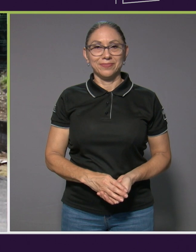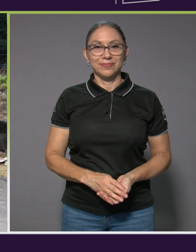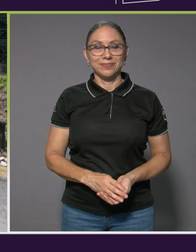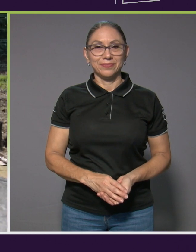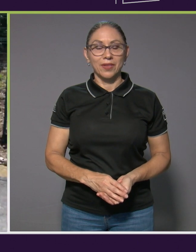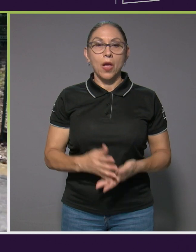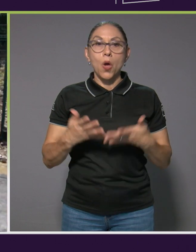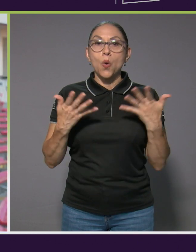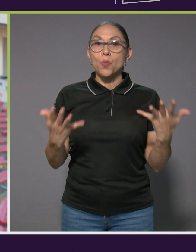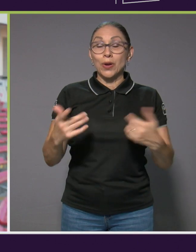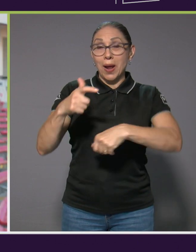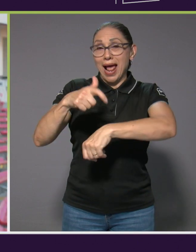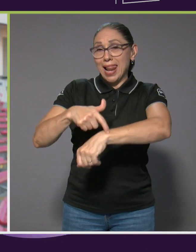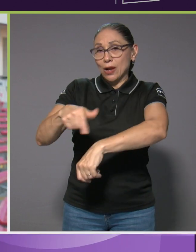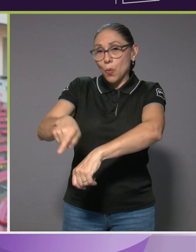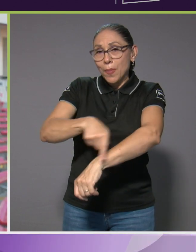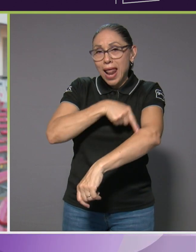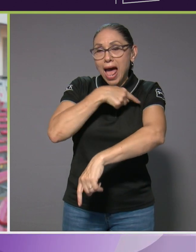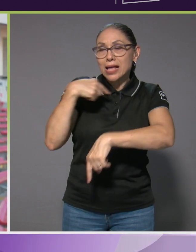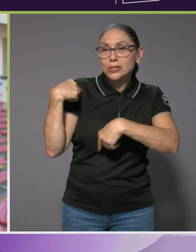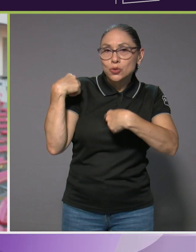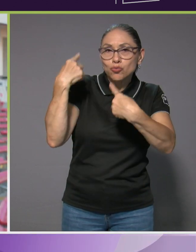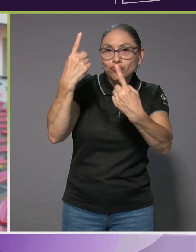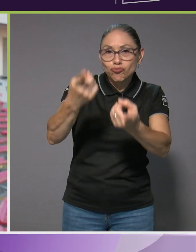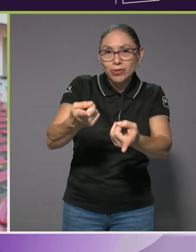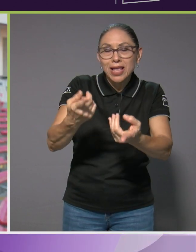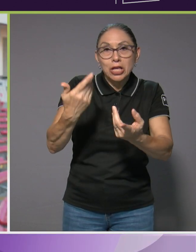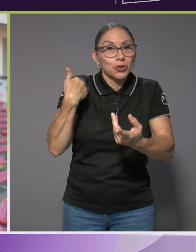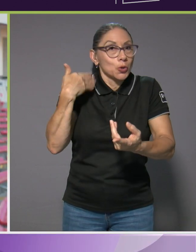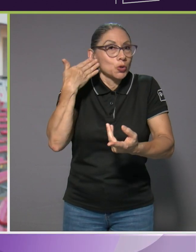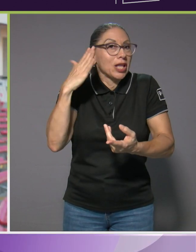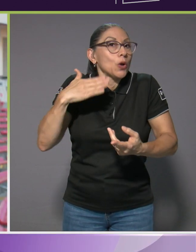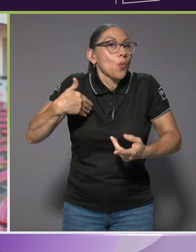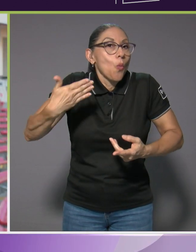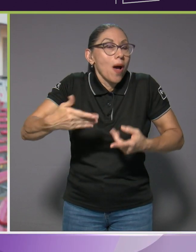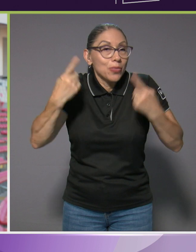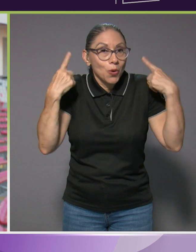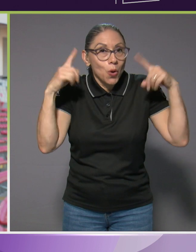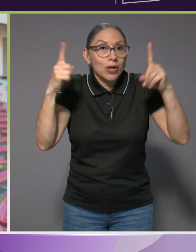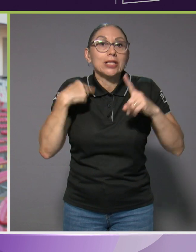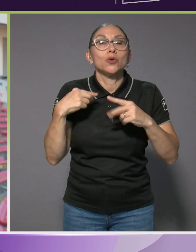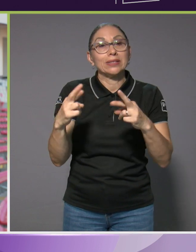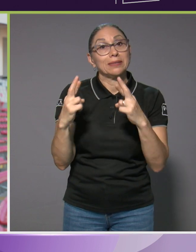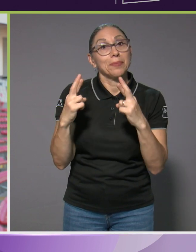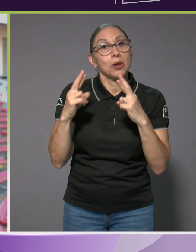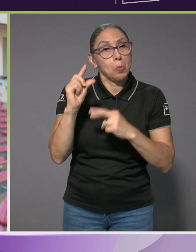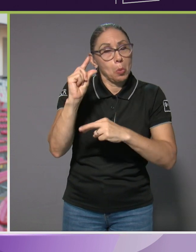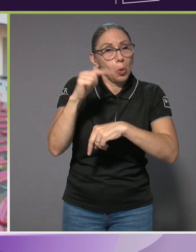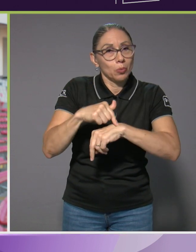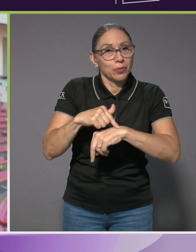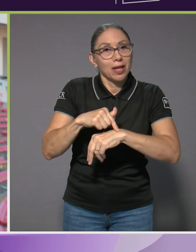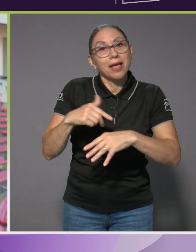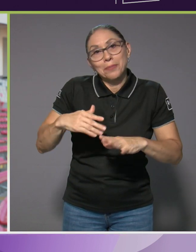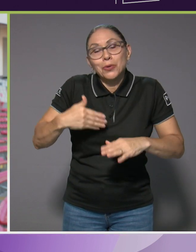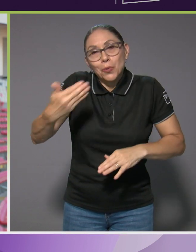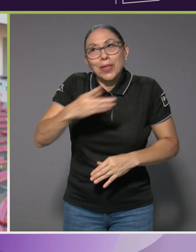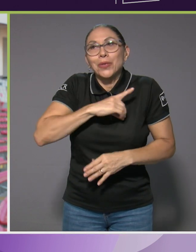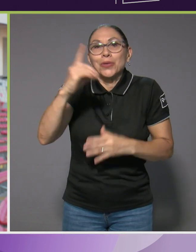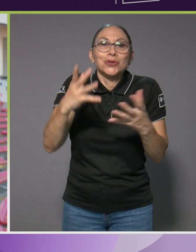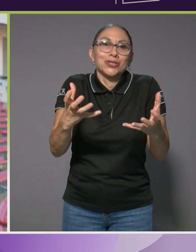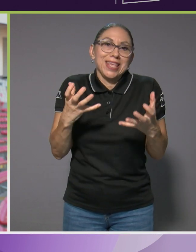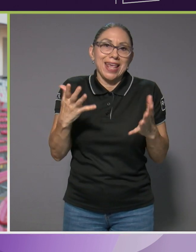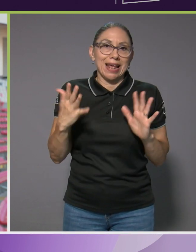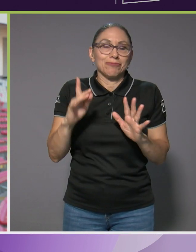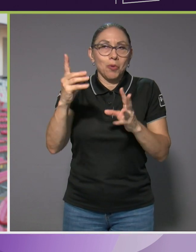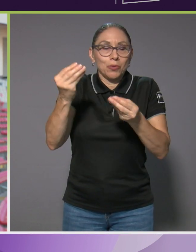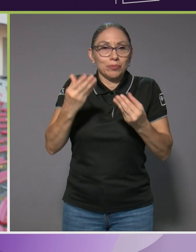Bueno, a largo plazo, este, que no sé cuándo lo logre, espero lograrlo pronto, pero cuando Dios quiera, la verdad, y cuando me toque,